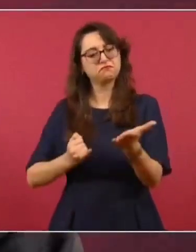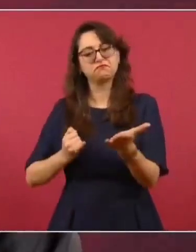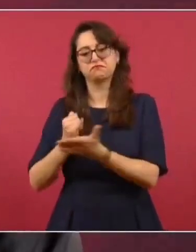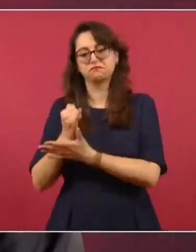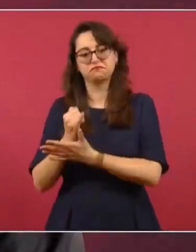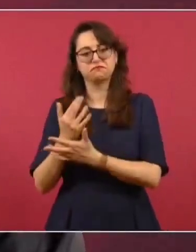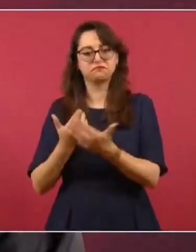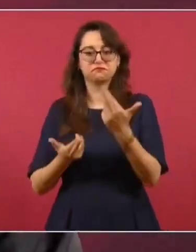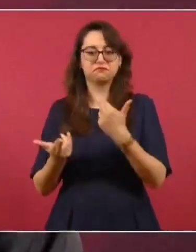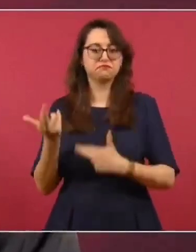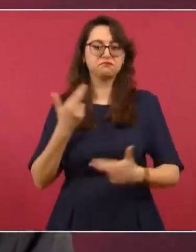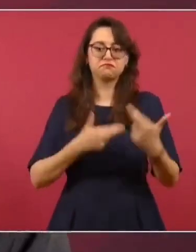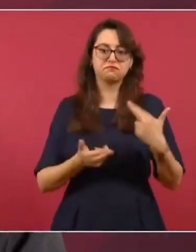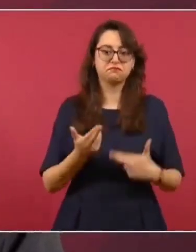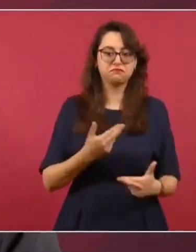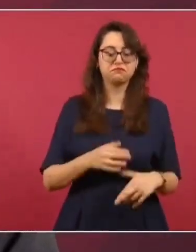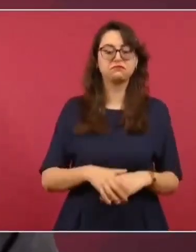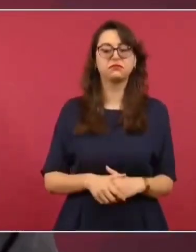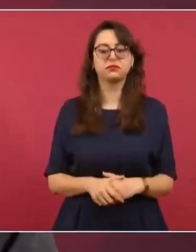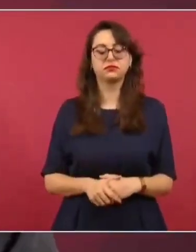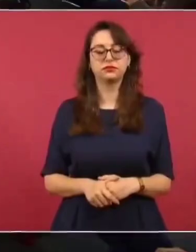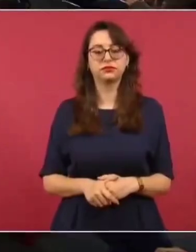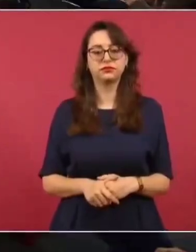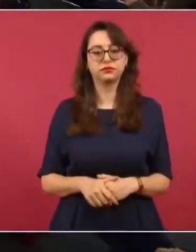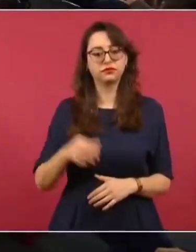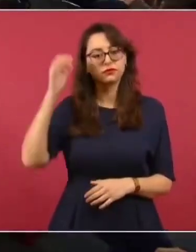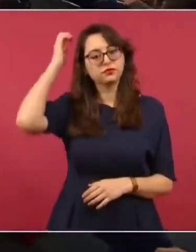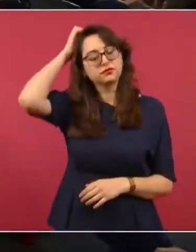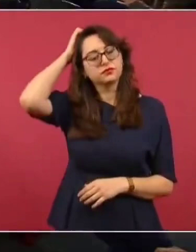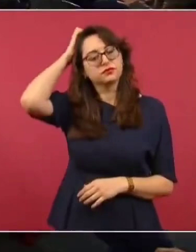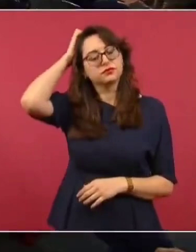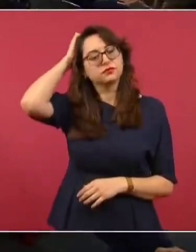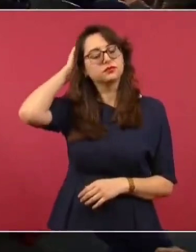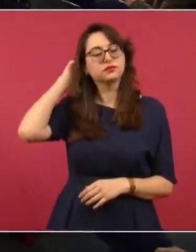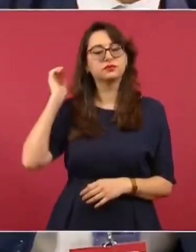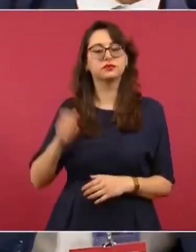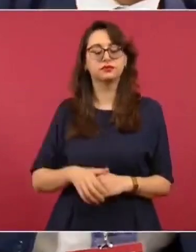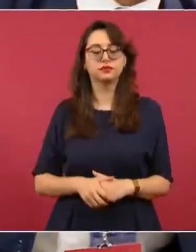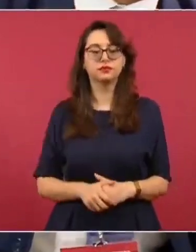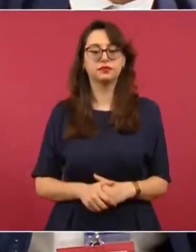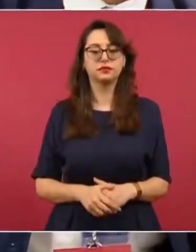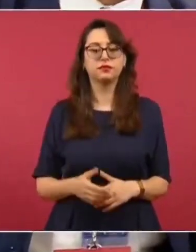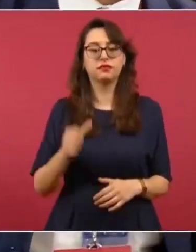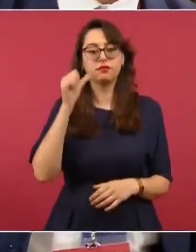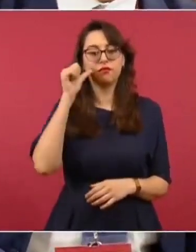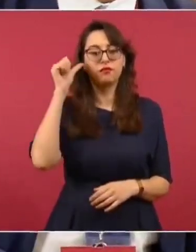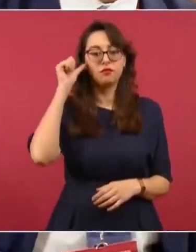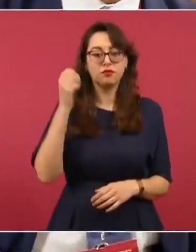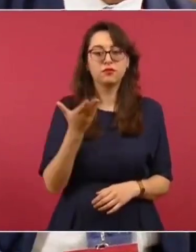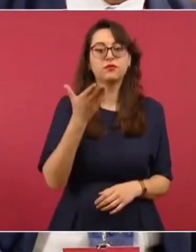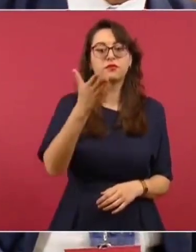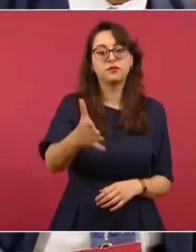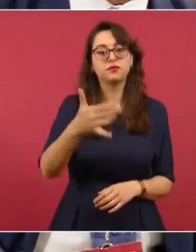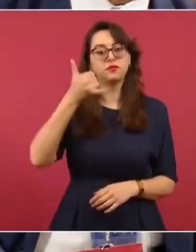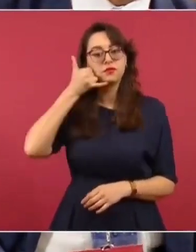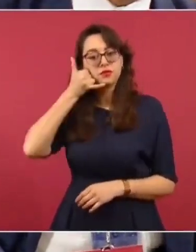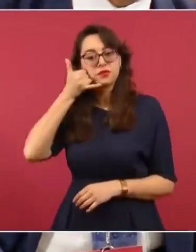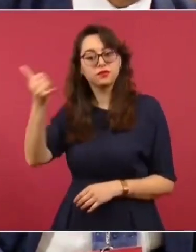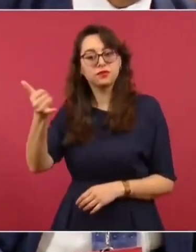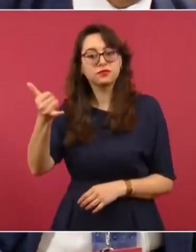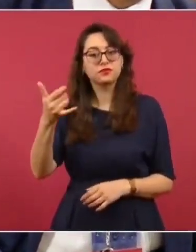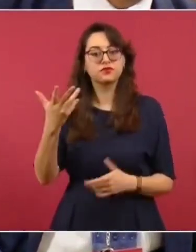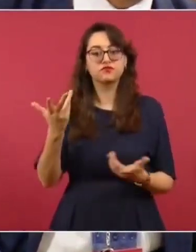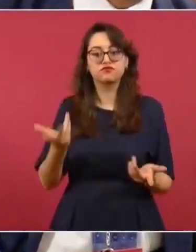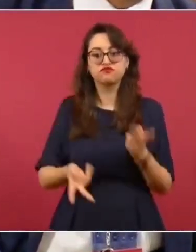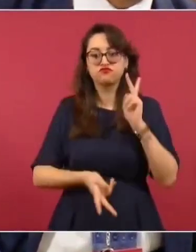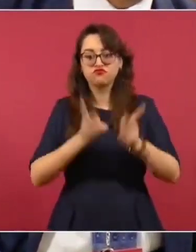adelantar una hora su regreso. En esa llamada telefónica que sostuvo ayer con el presidente López Obrador, ¿le dijo algo más,